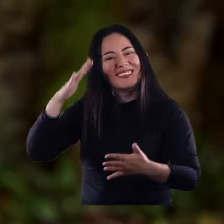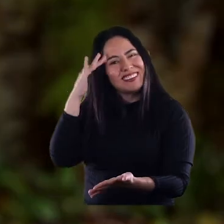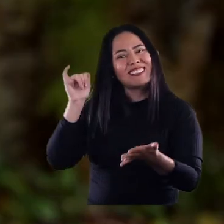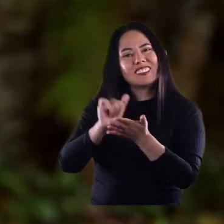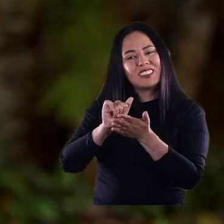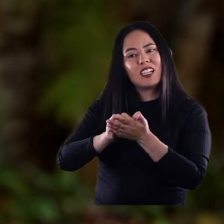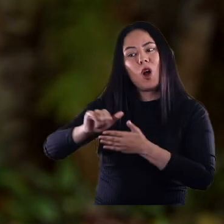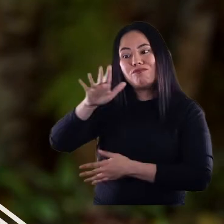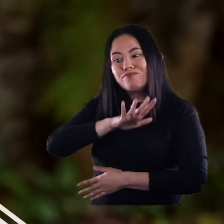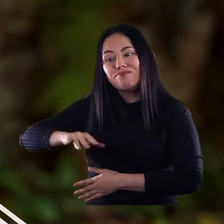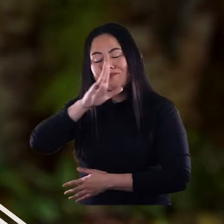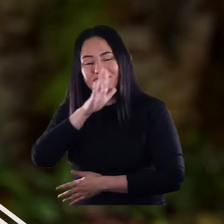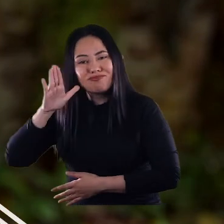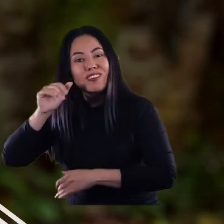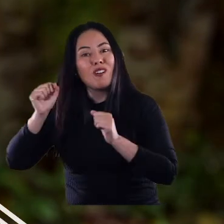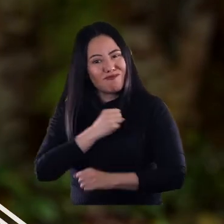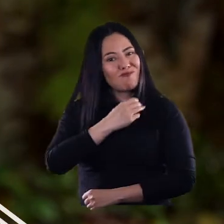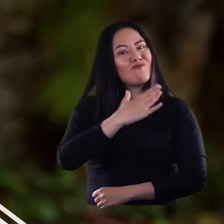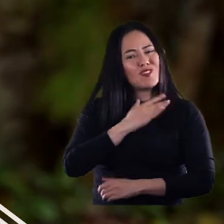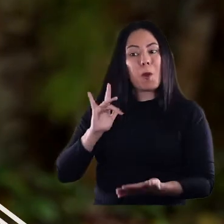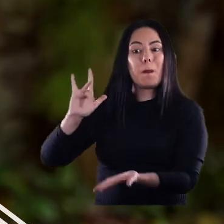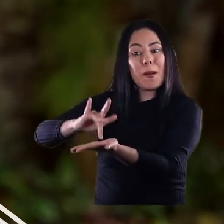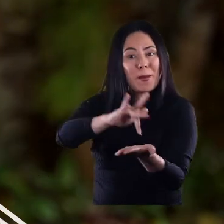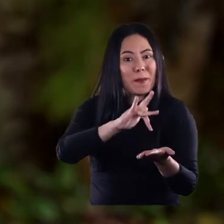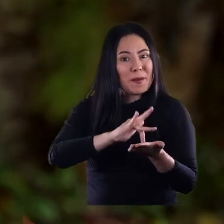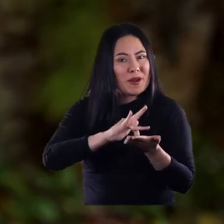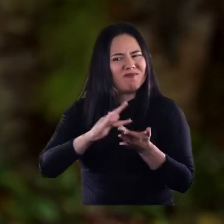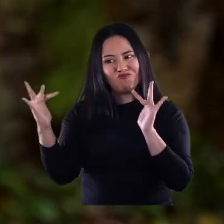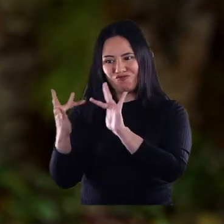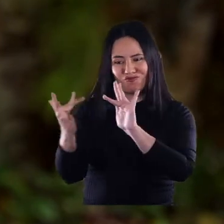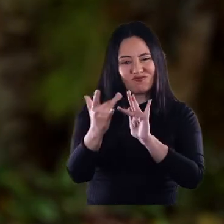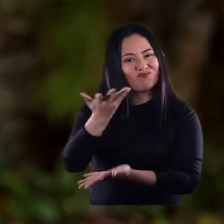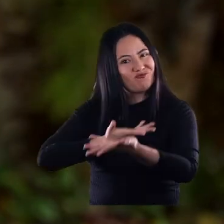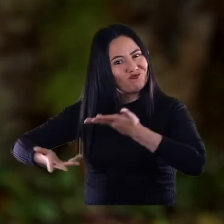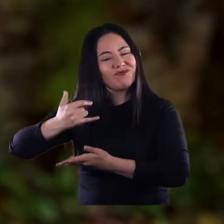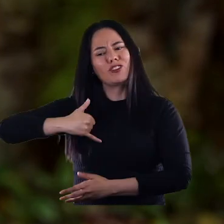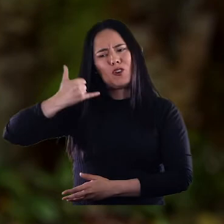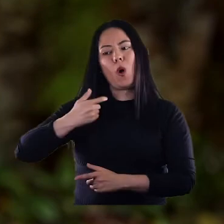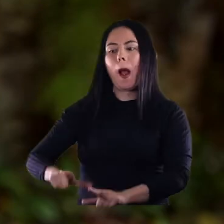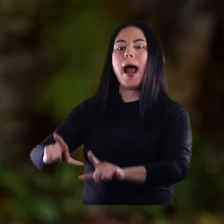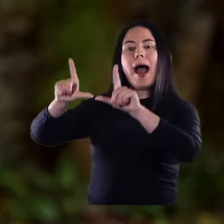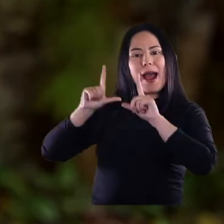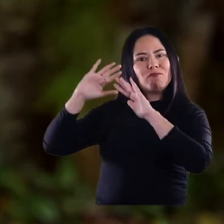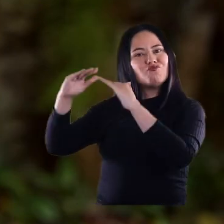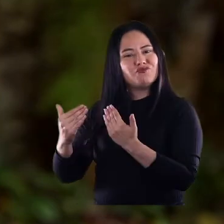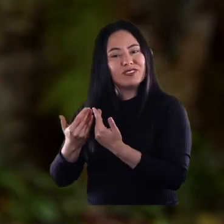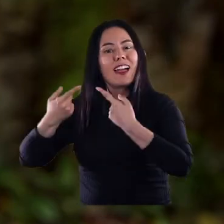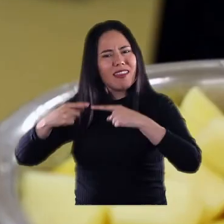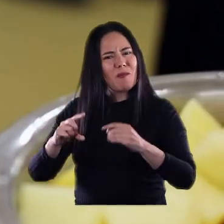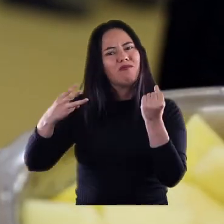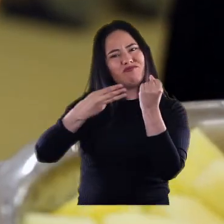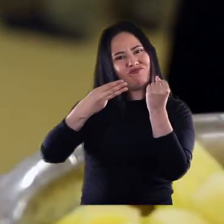estas comunidades rurales merecen oportunidades y que se le pueden llegar como hoy tener articulación con CENI, que nuestros chicos salgan con la titulación del colegio y con la